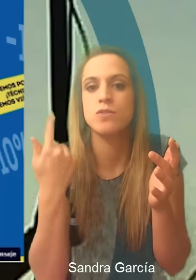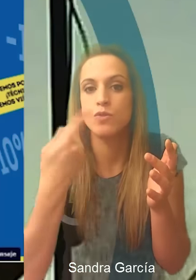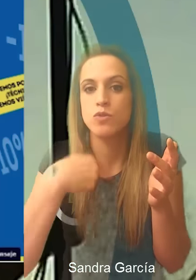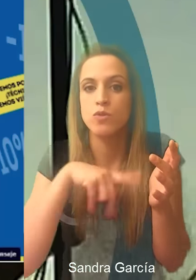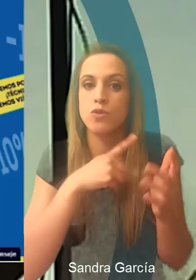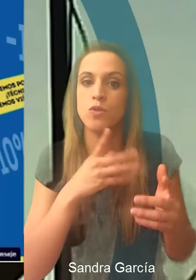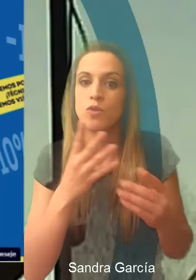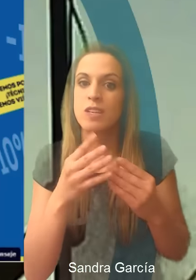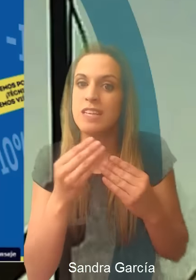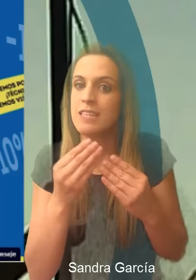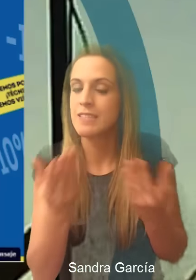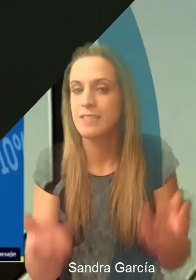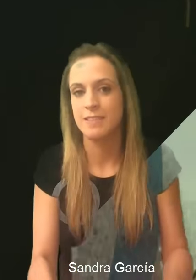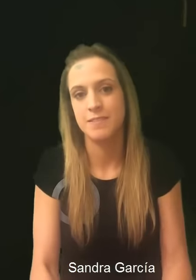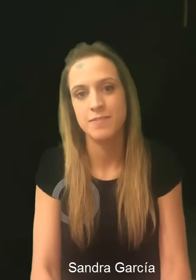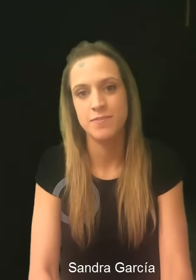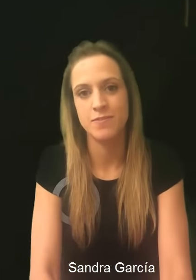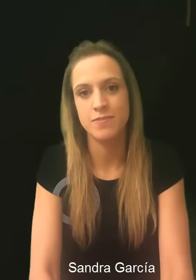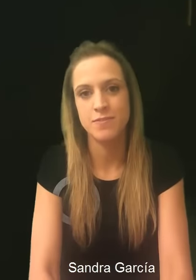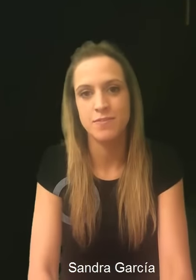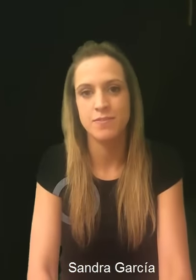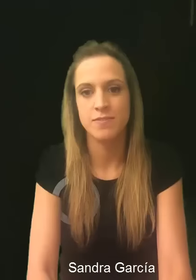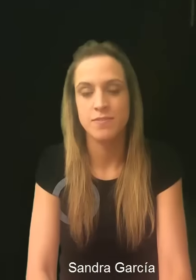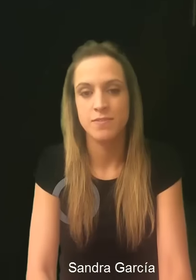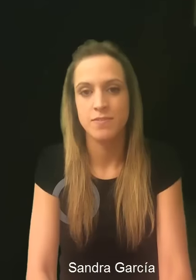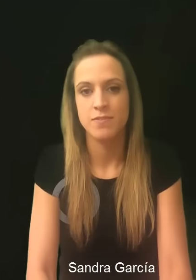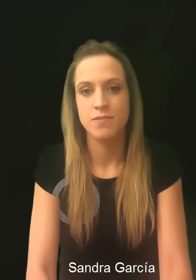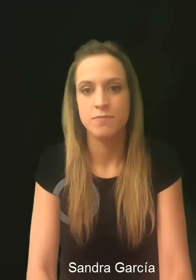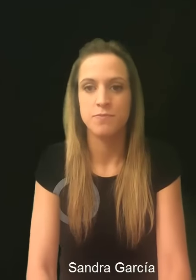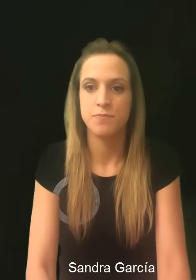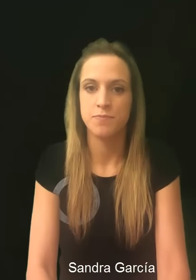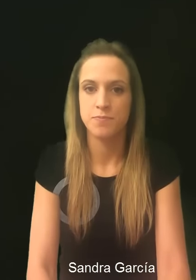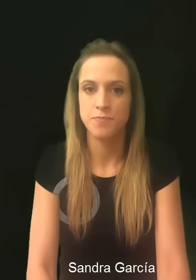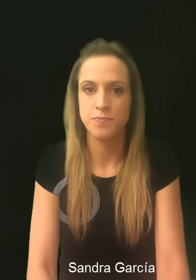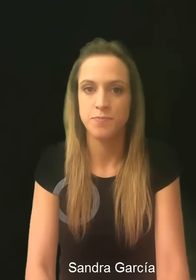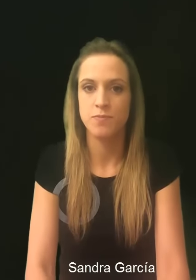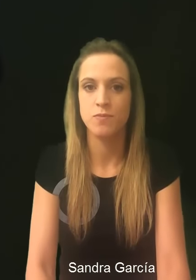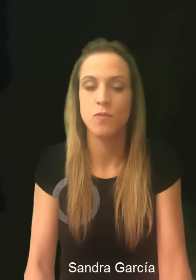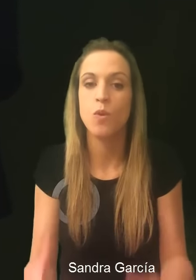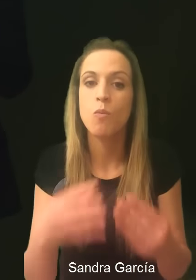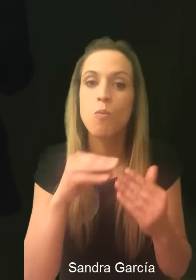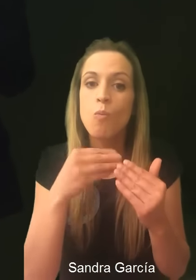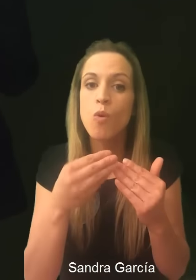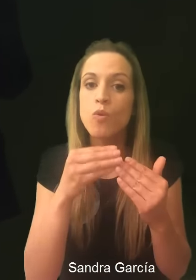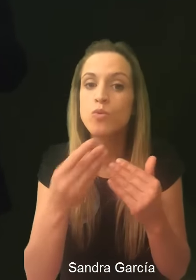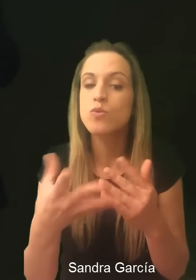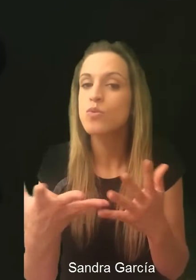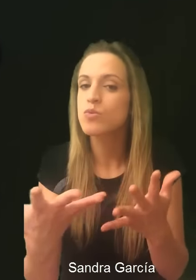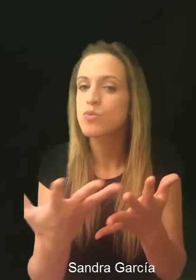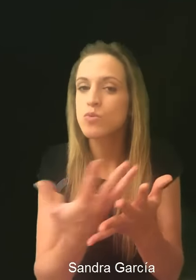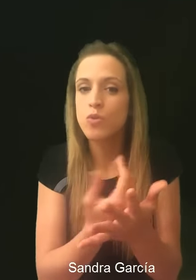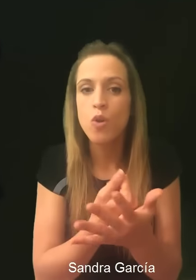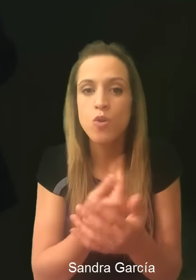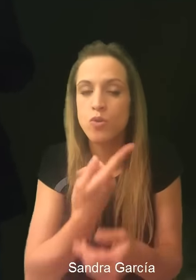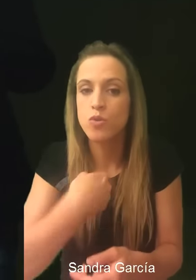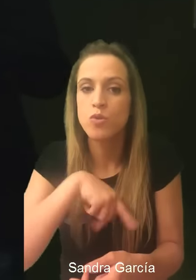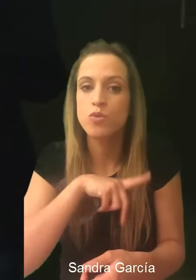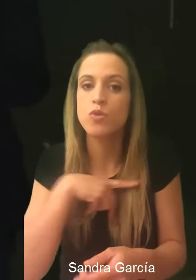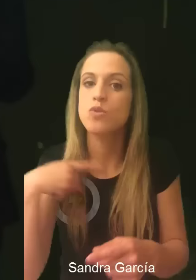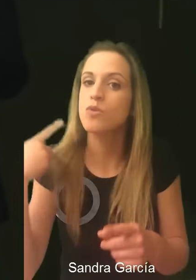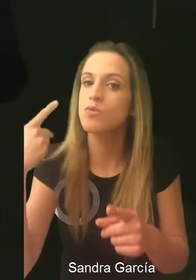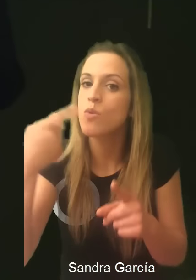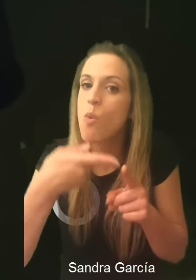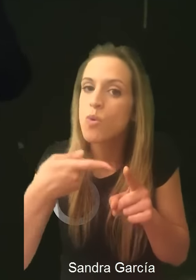cliente porque somos clientes, vendemos porque somos instaladores autorizados y todos los productos lo hemos